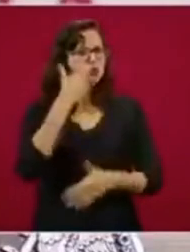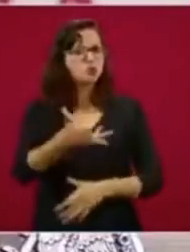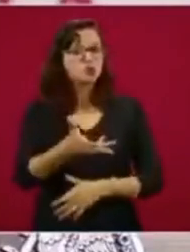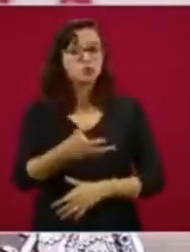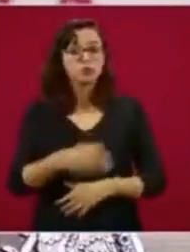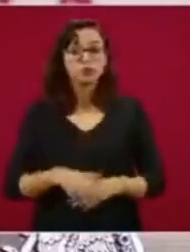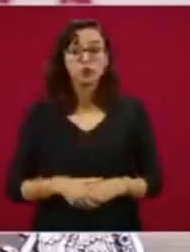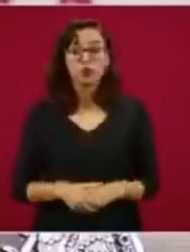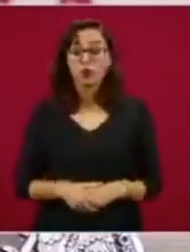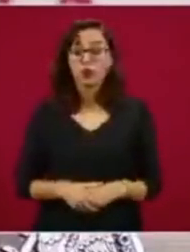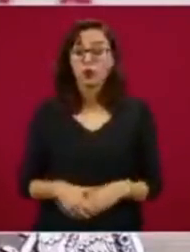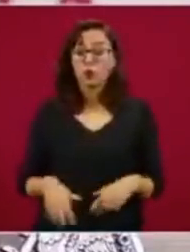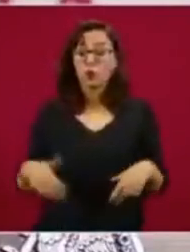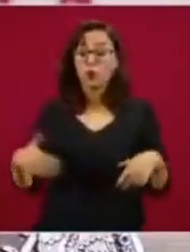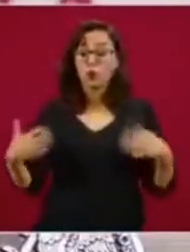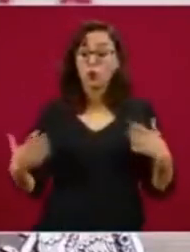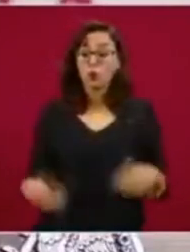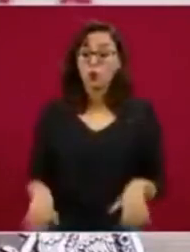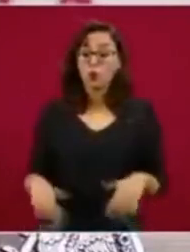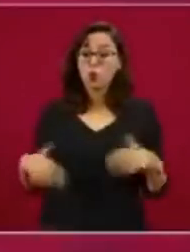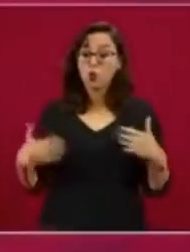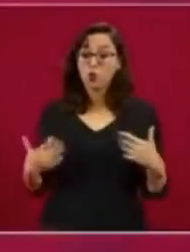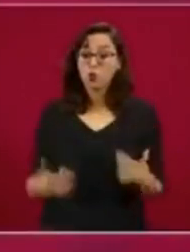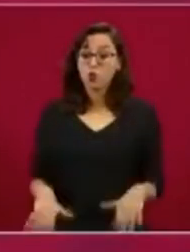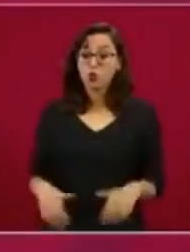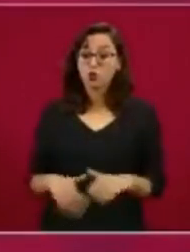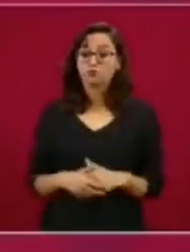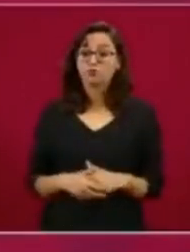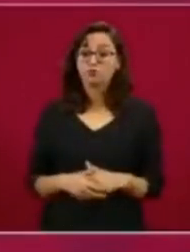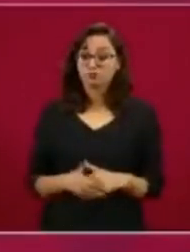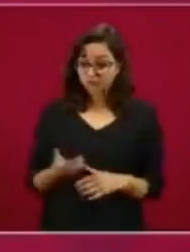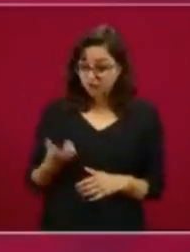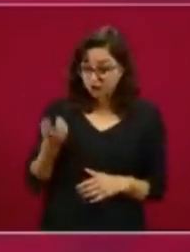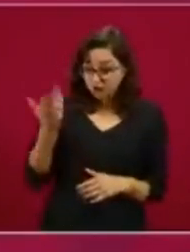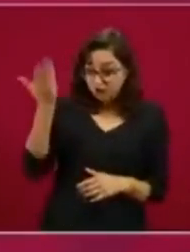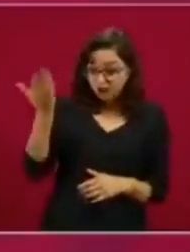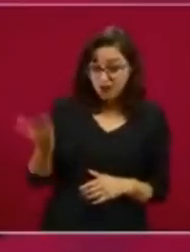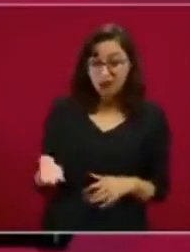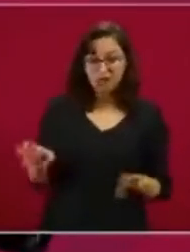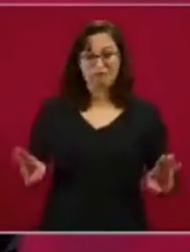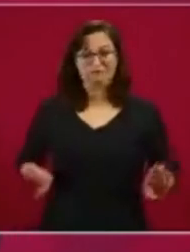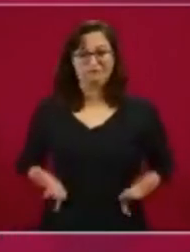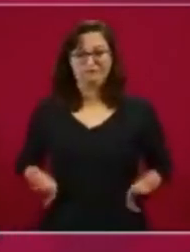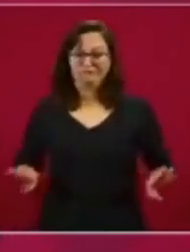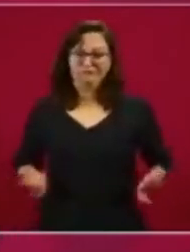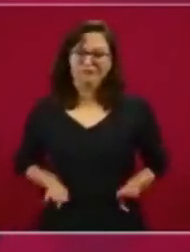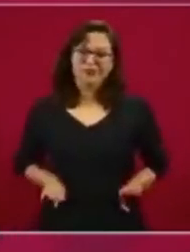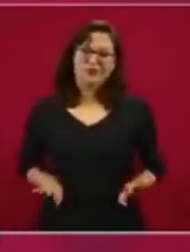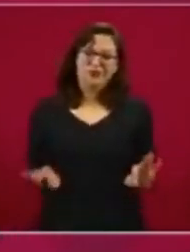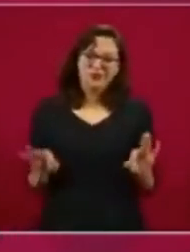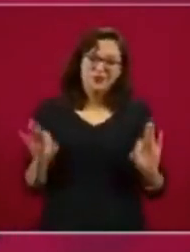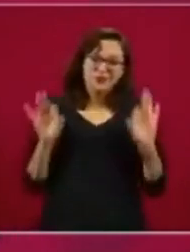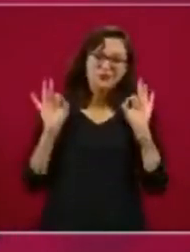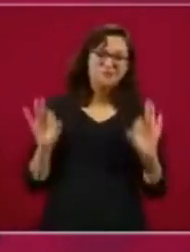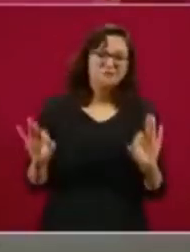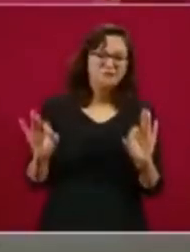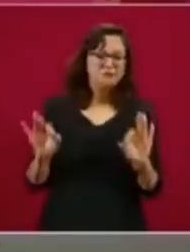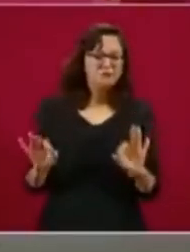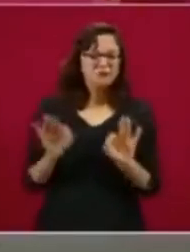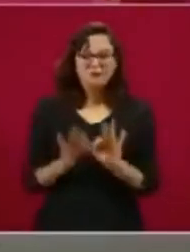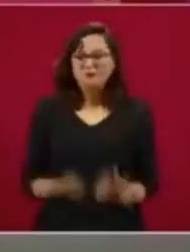Eso es importantísimo, porque